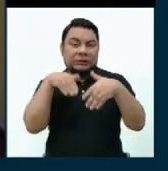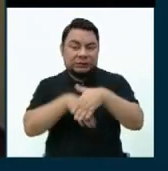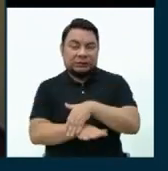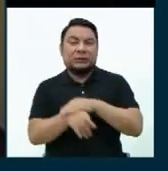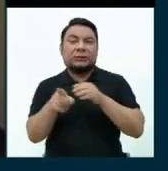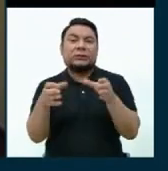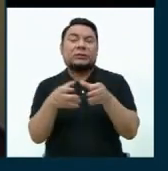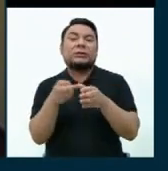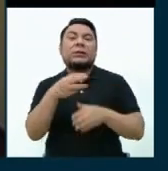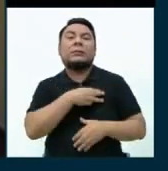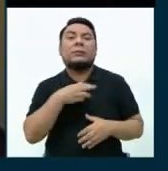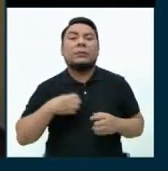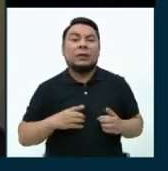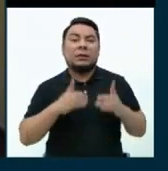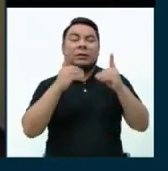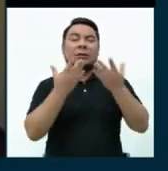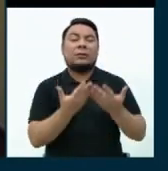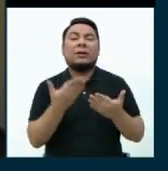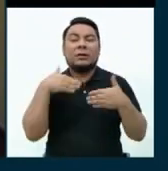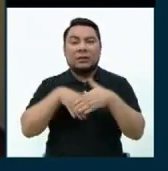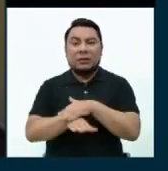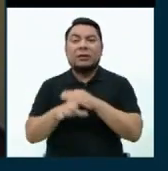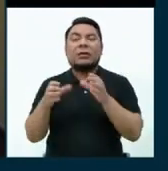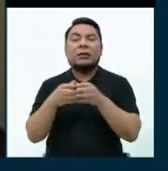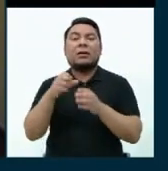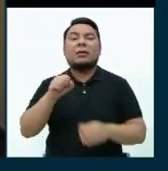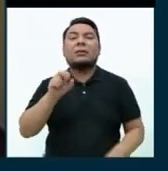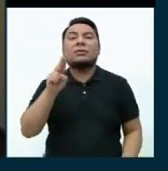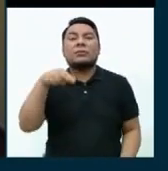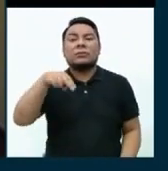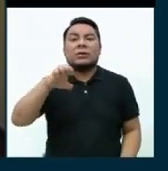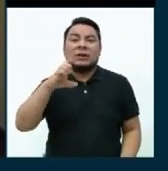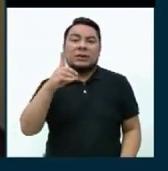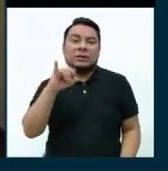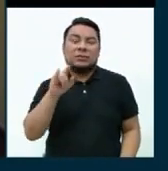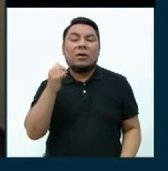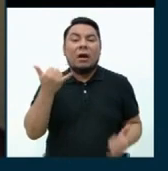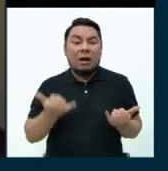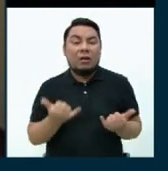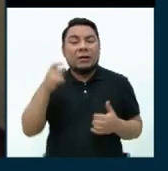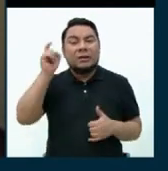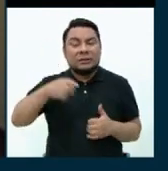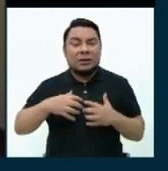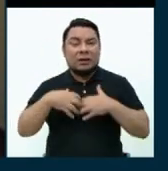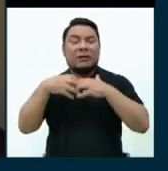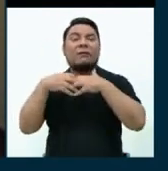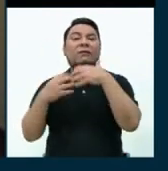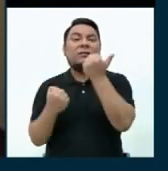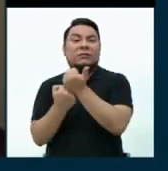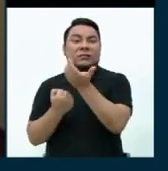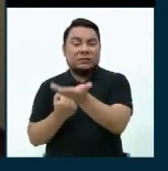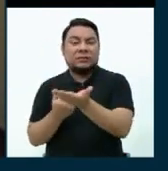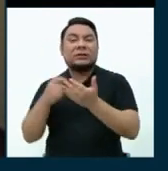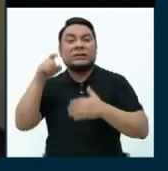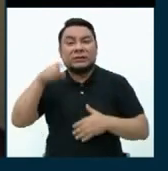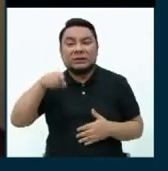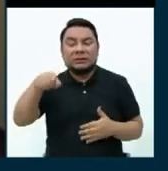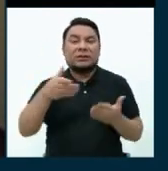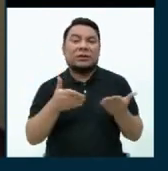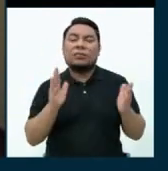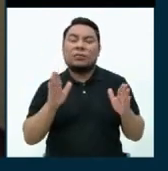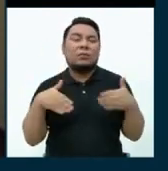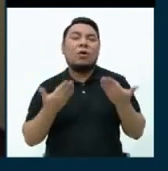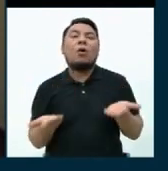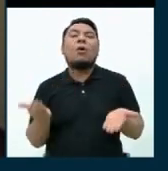del Ministerio de Educación, también dentro de la SUNEDU. Entonces, por eso ahorita necesitamos fortalecerla. Necesitamos que esas cosas no